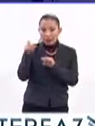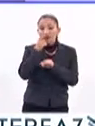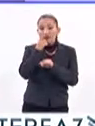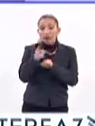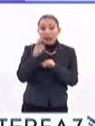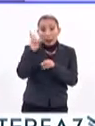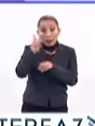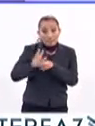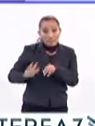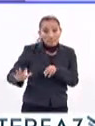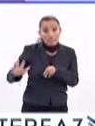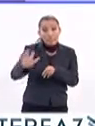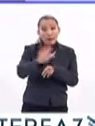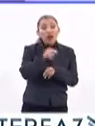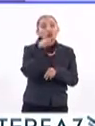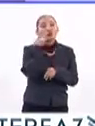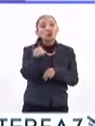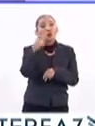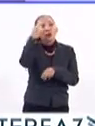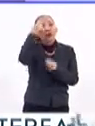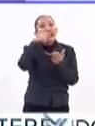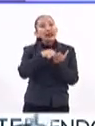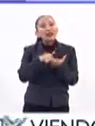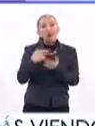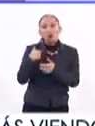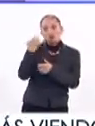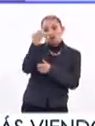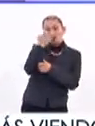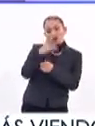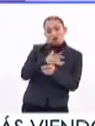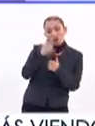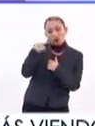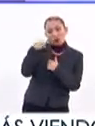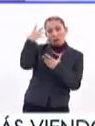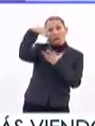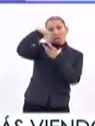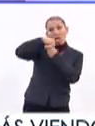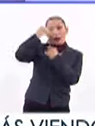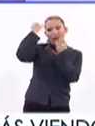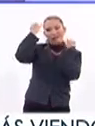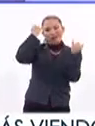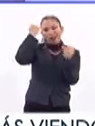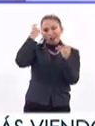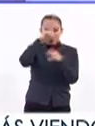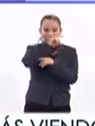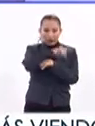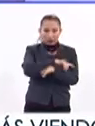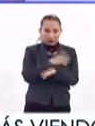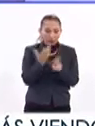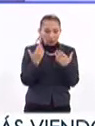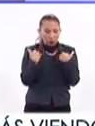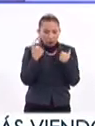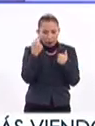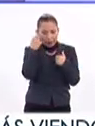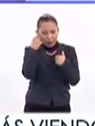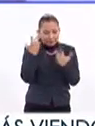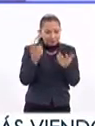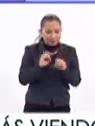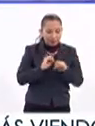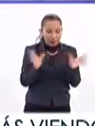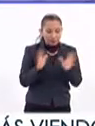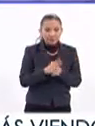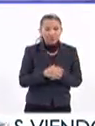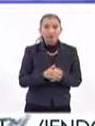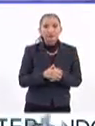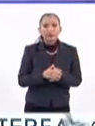de que la realidad es lo que tú crees de la realidad. O sea, es todo un concepto un poco complicado y difícil de explicar